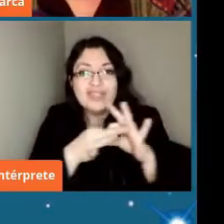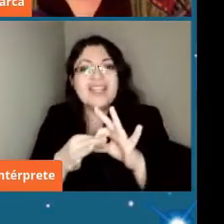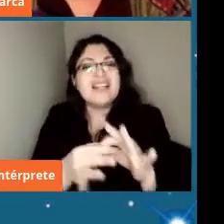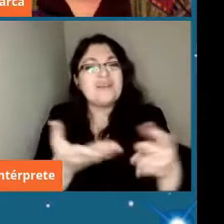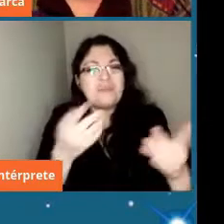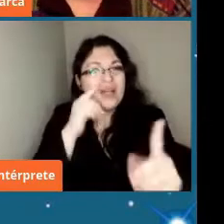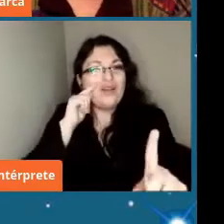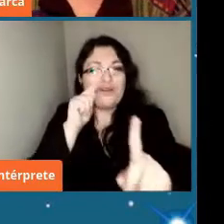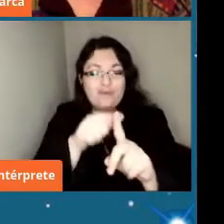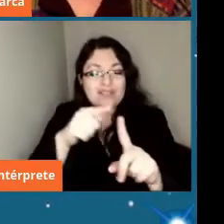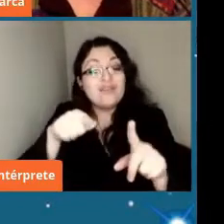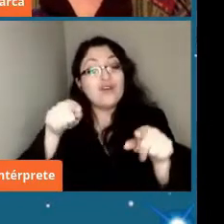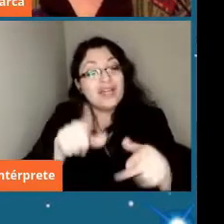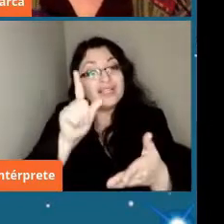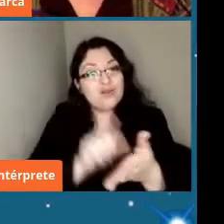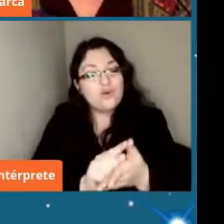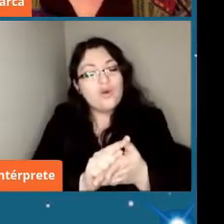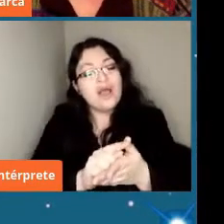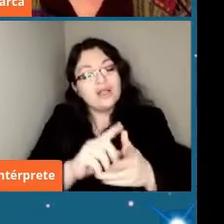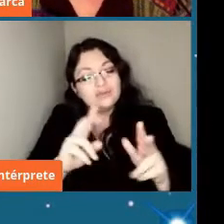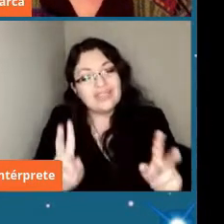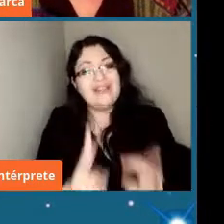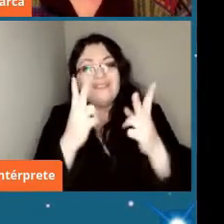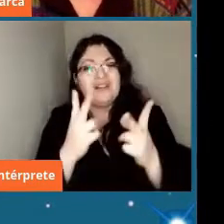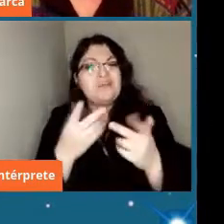las futuras generaciones